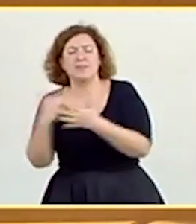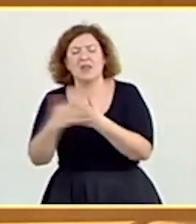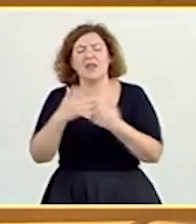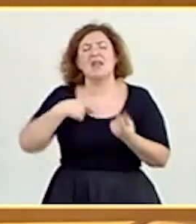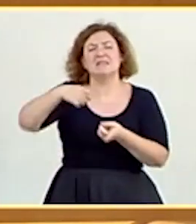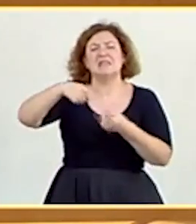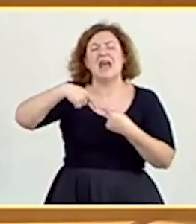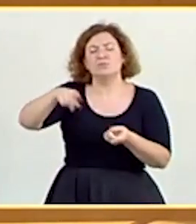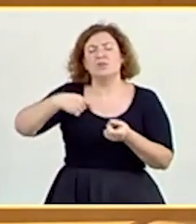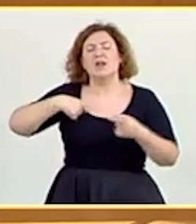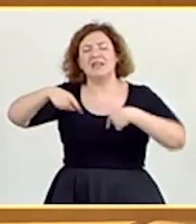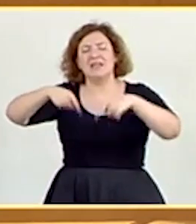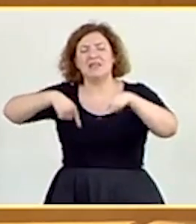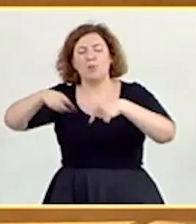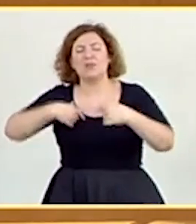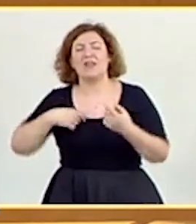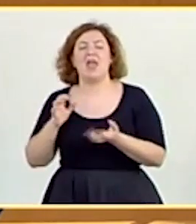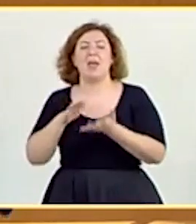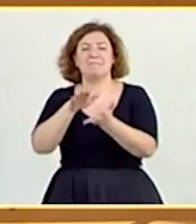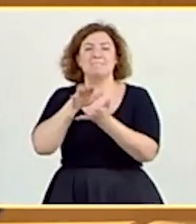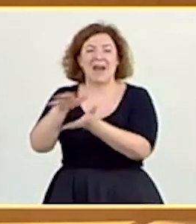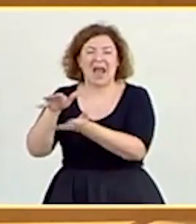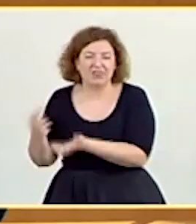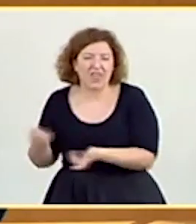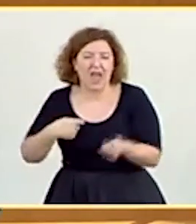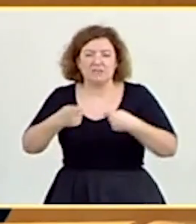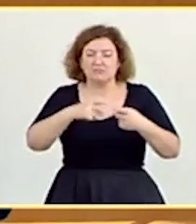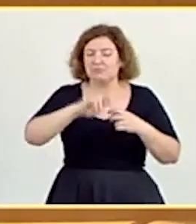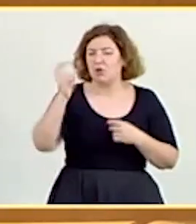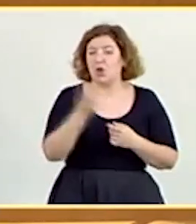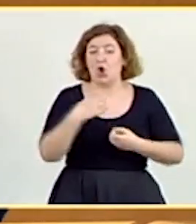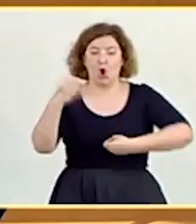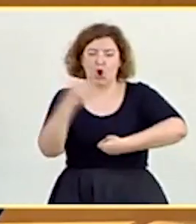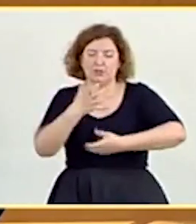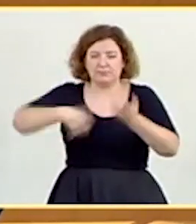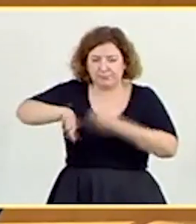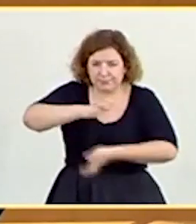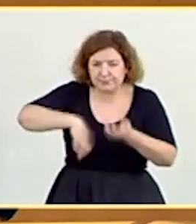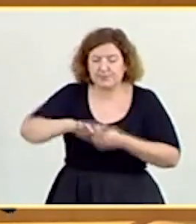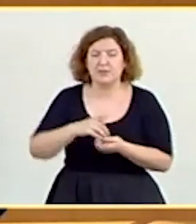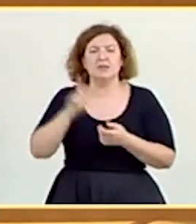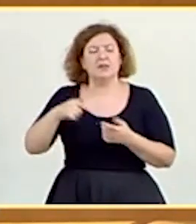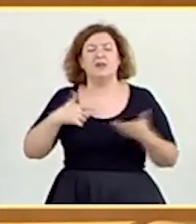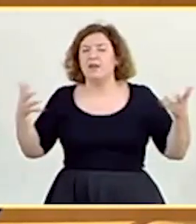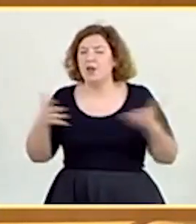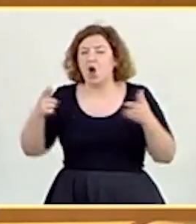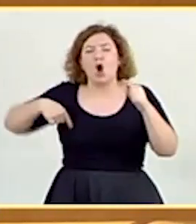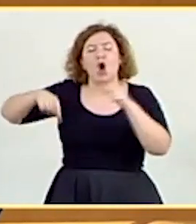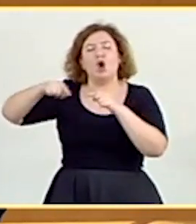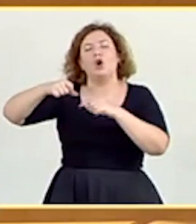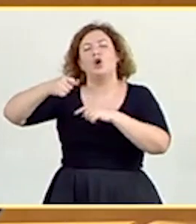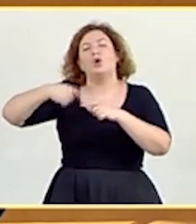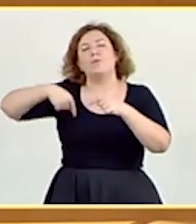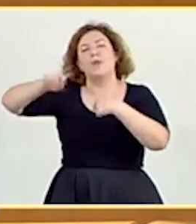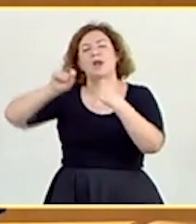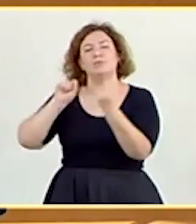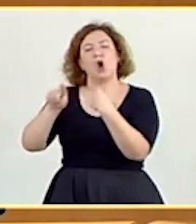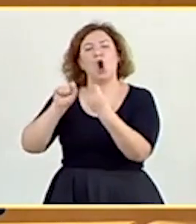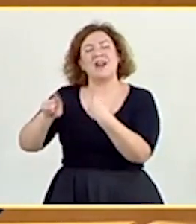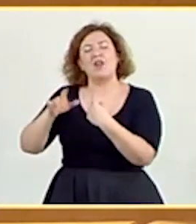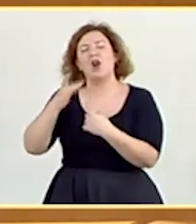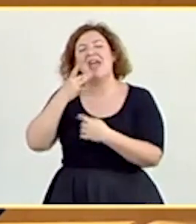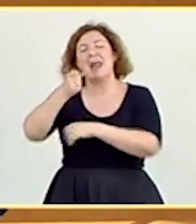mercancías, reduciendo los costes y culminar de una vez por todas el corredor del Mediterráneo, tan importante y tan fundamental, por ejemplo,